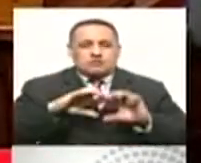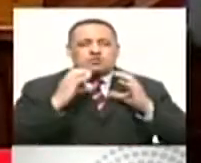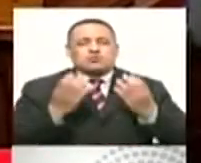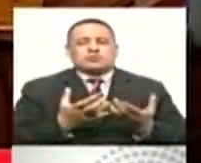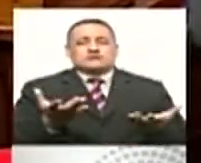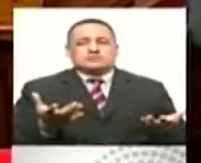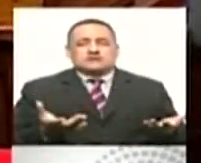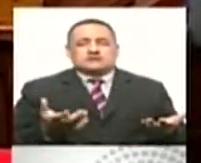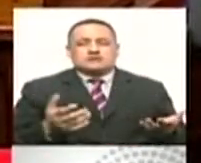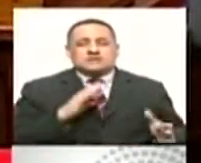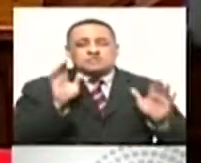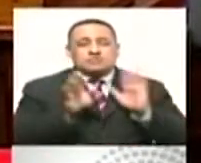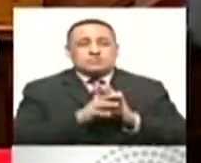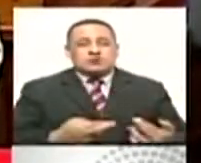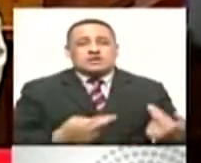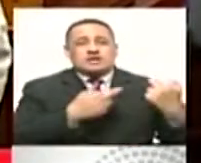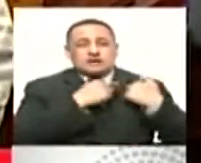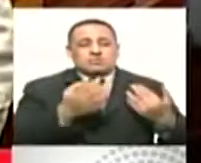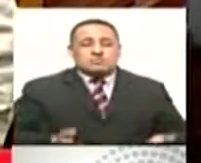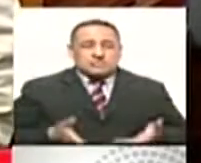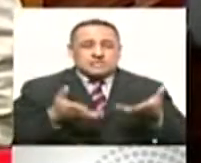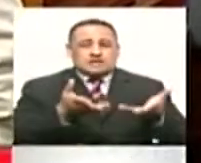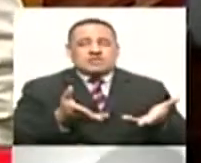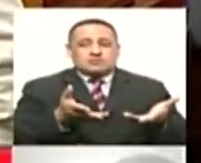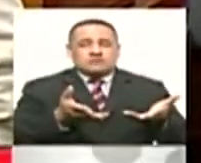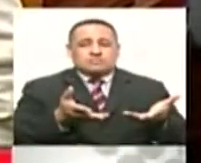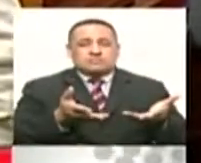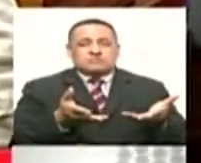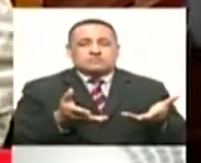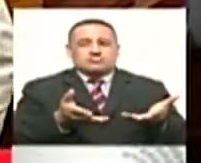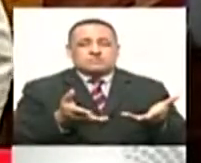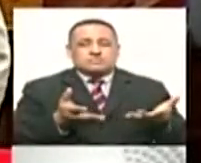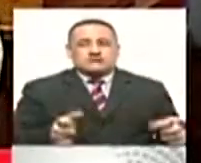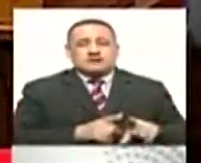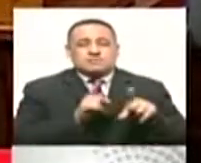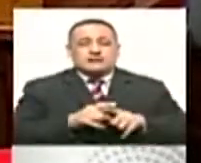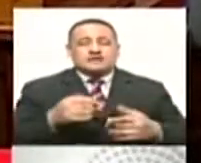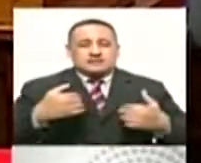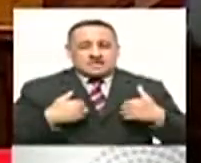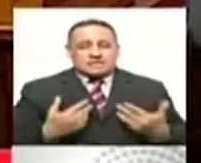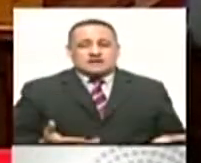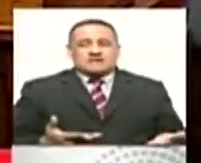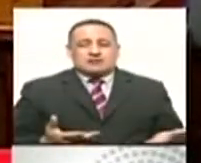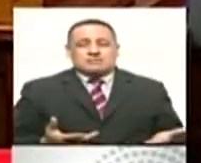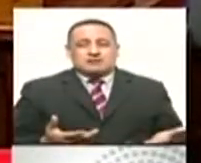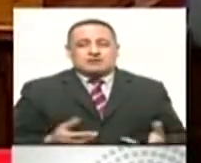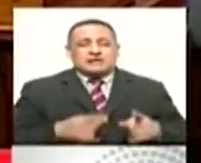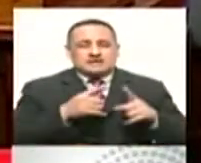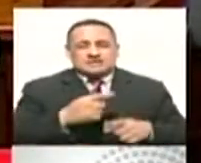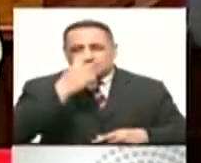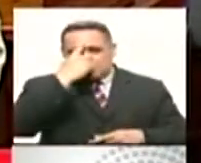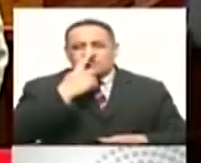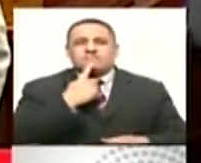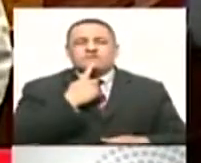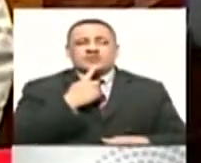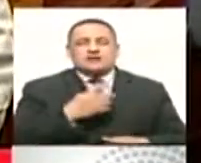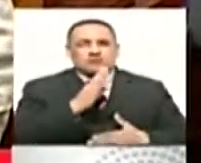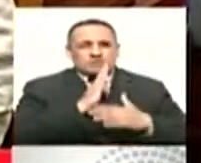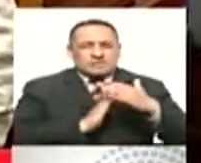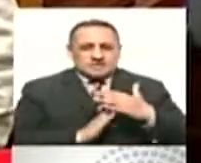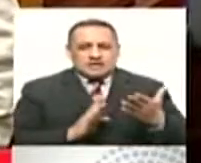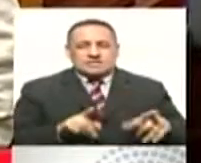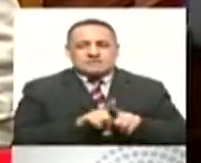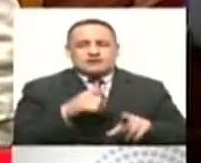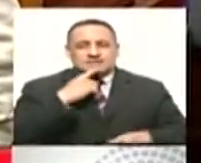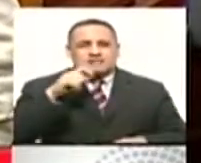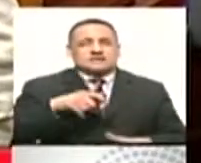son realmente dramáticos, así que no perdamos ni un día más. Ni un día Ya no pensemos si se pudo hacer antes, lo que tenemos que pensar es que